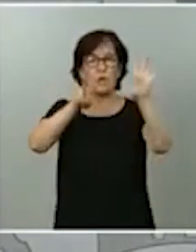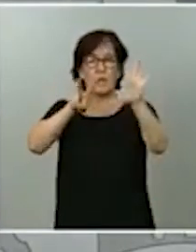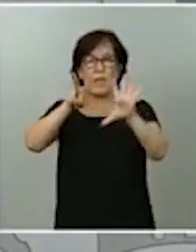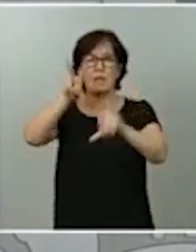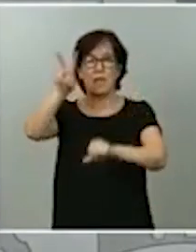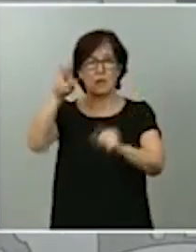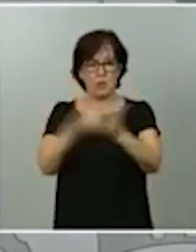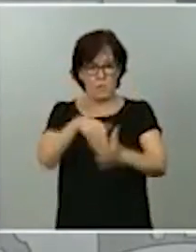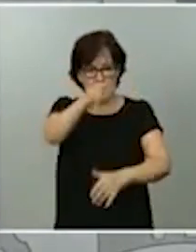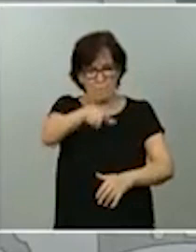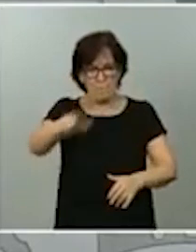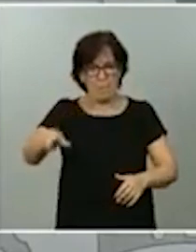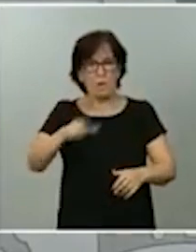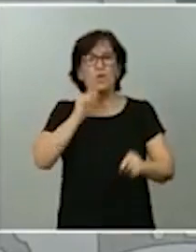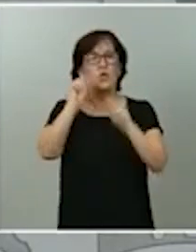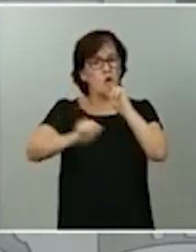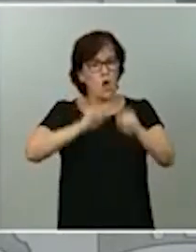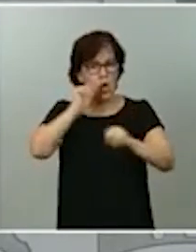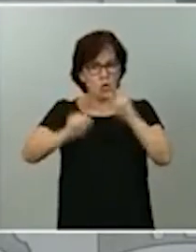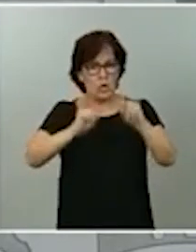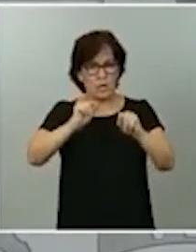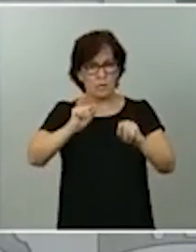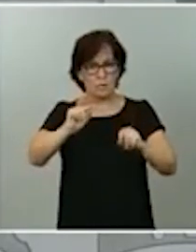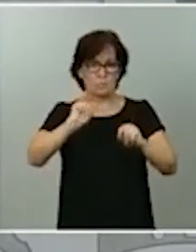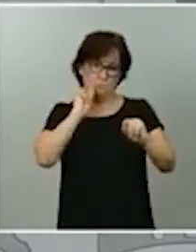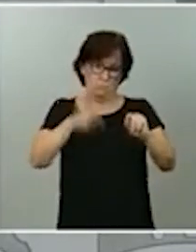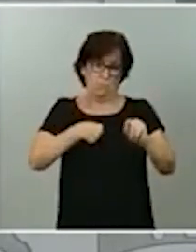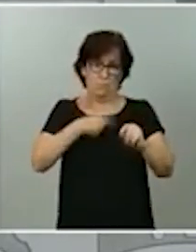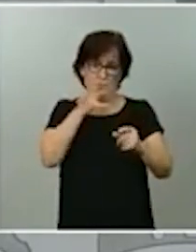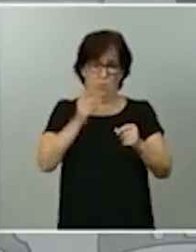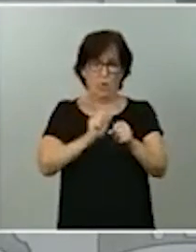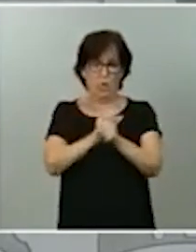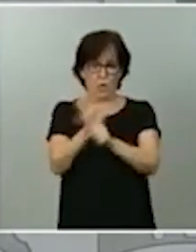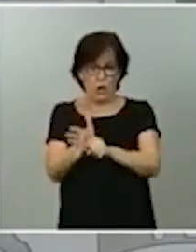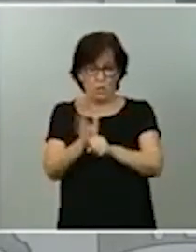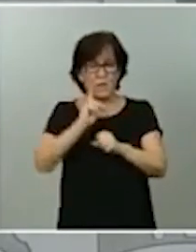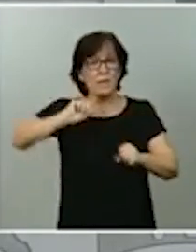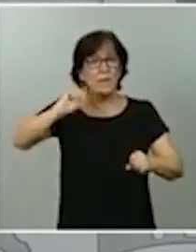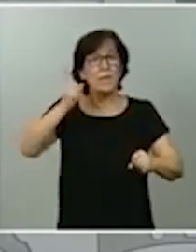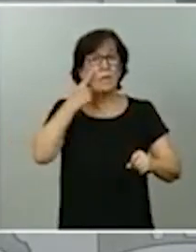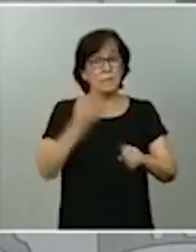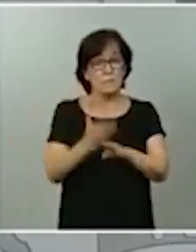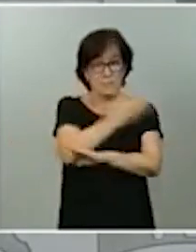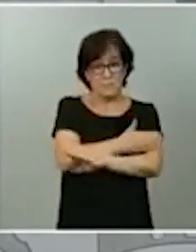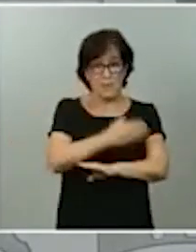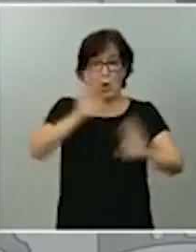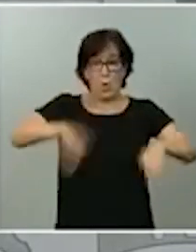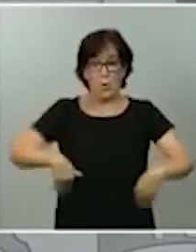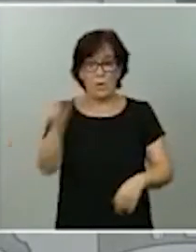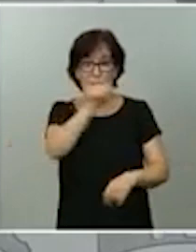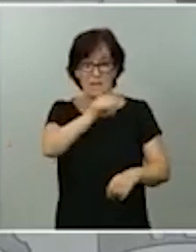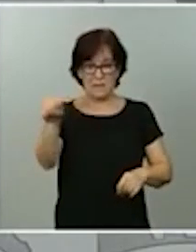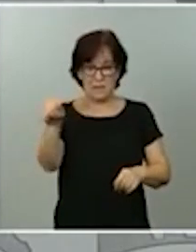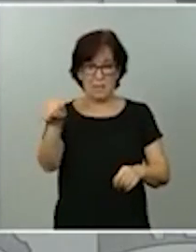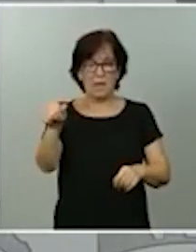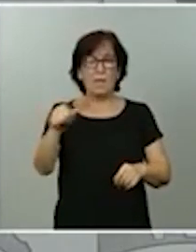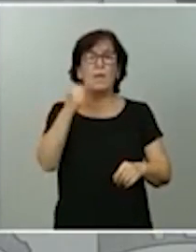contagiados por el virus del COVID. Los casos diagnosticados entonces, en la última semana, eran de 1